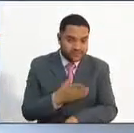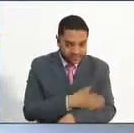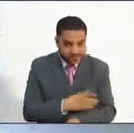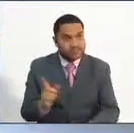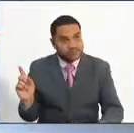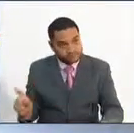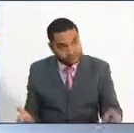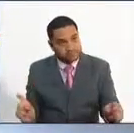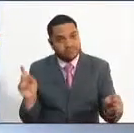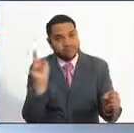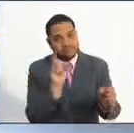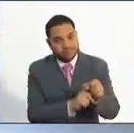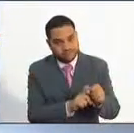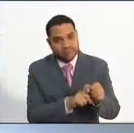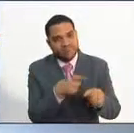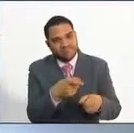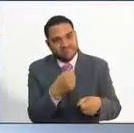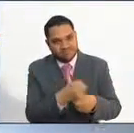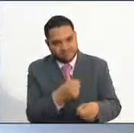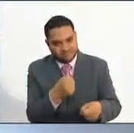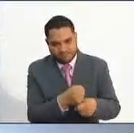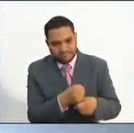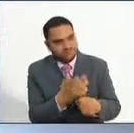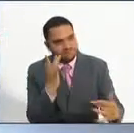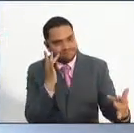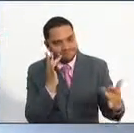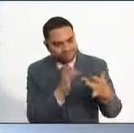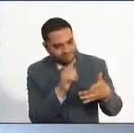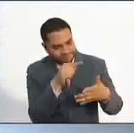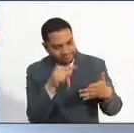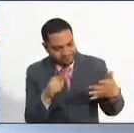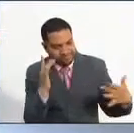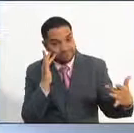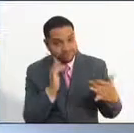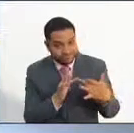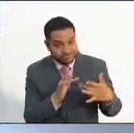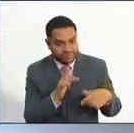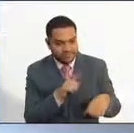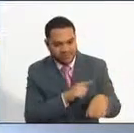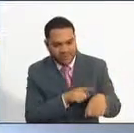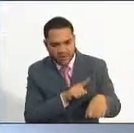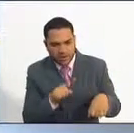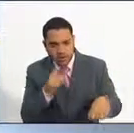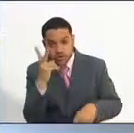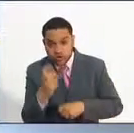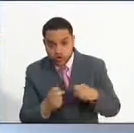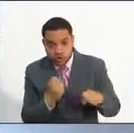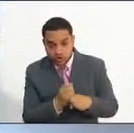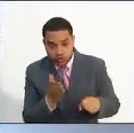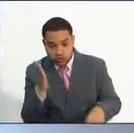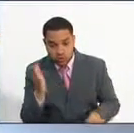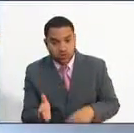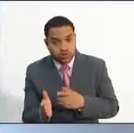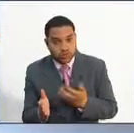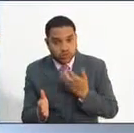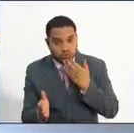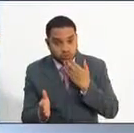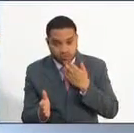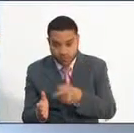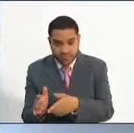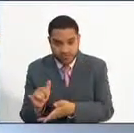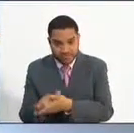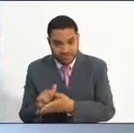inscrito en el empleo para el cual concursaron. Eso significa que durante dos años, si por alguna circunstancia el empleo